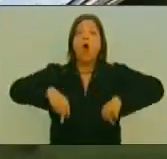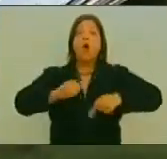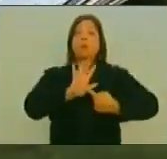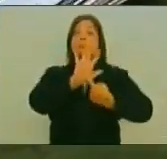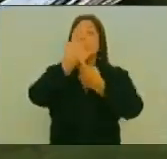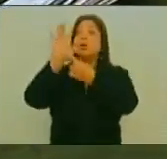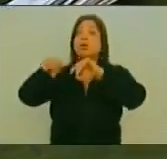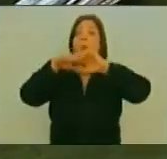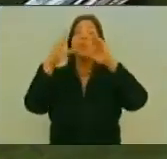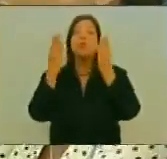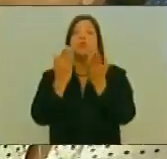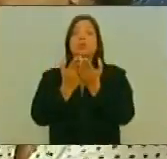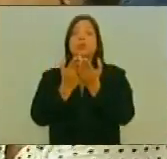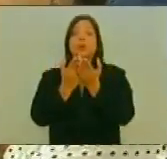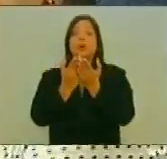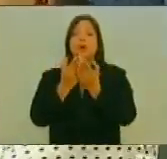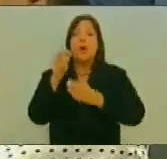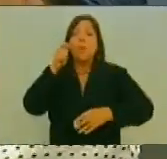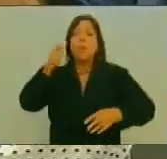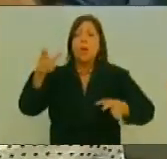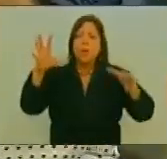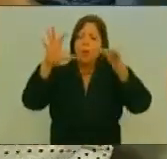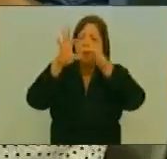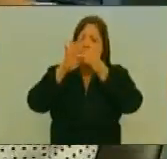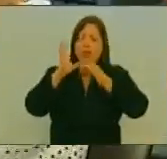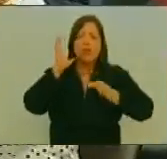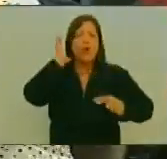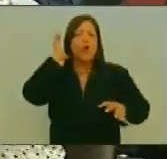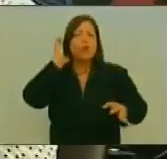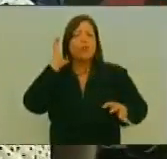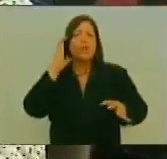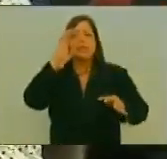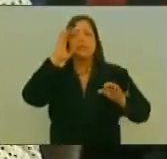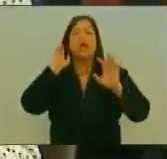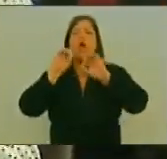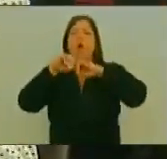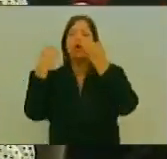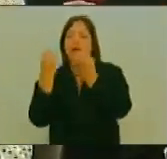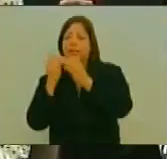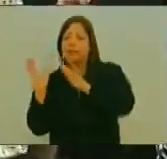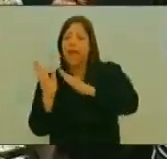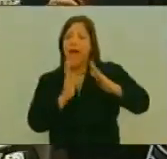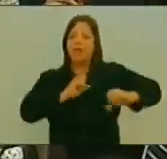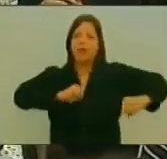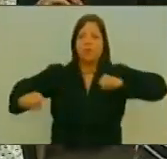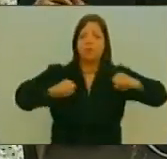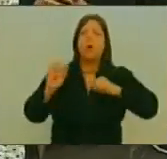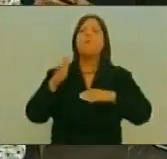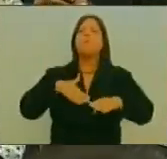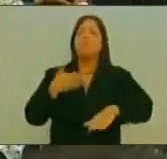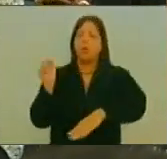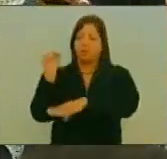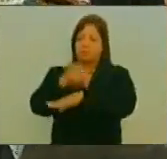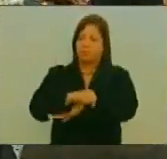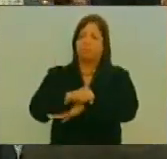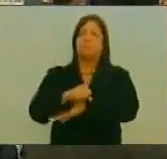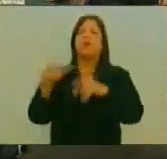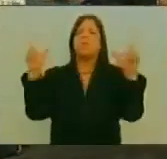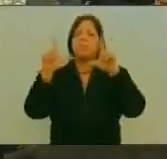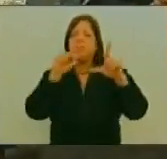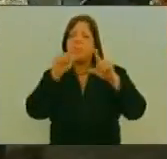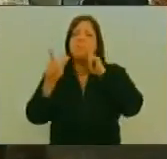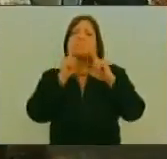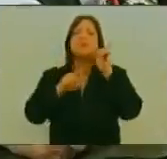En el mundo De que un pueblo Consciente Organizado Y movilizado Puede derrotar A la mediática